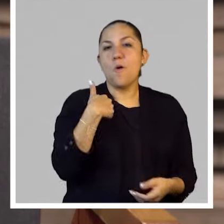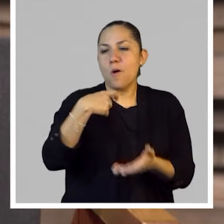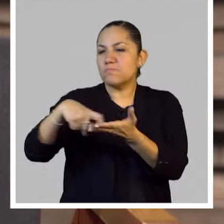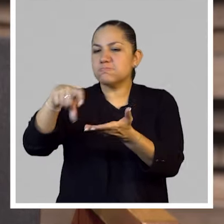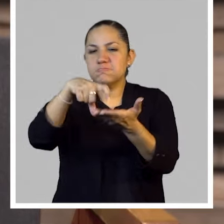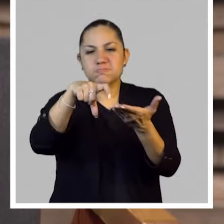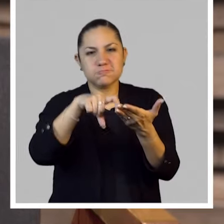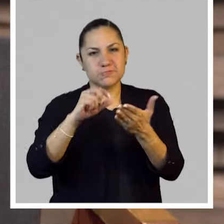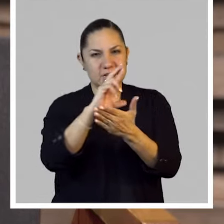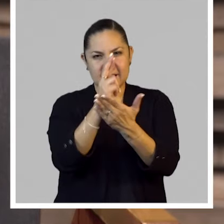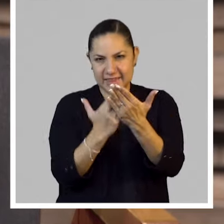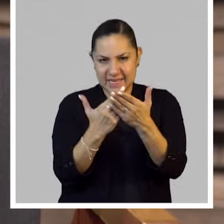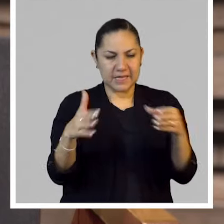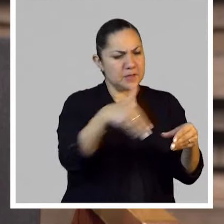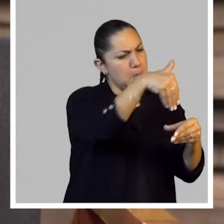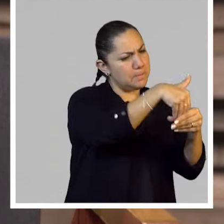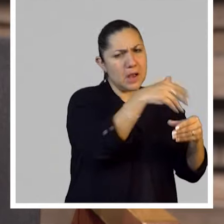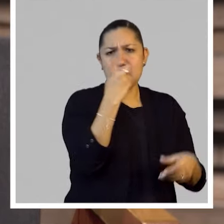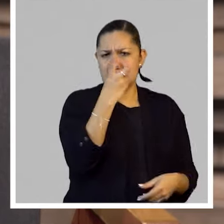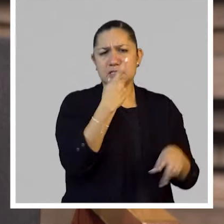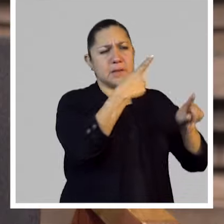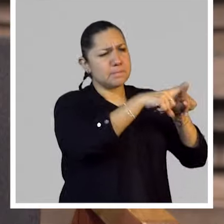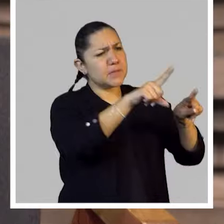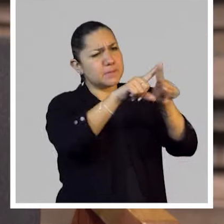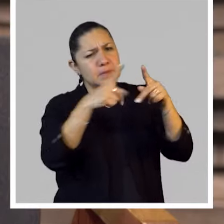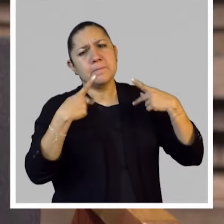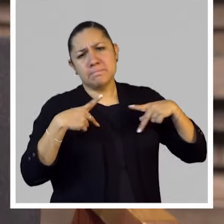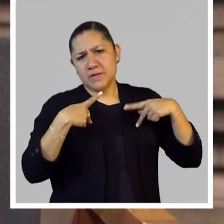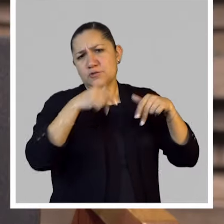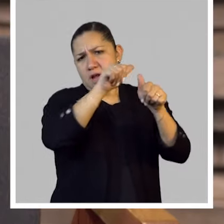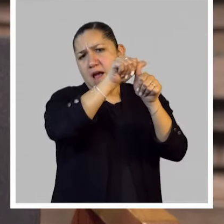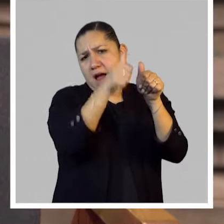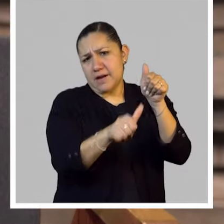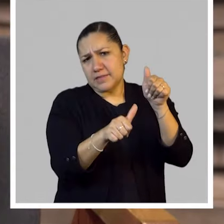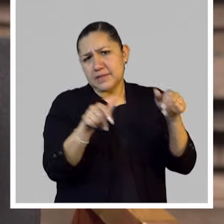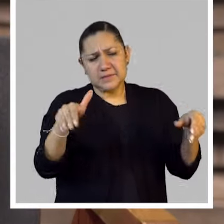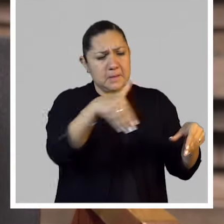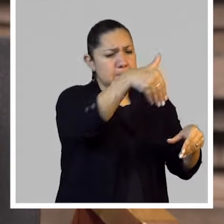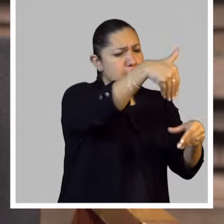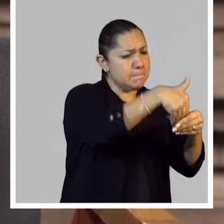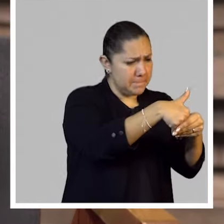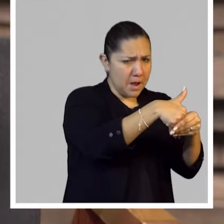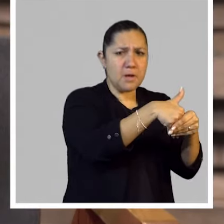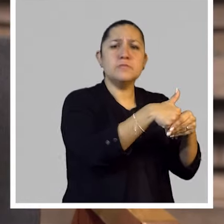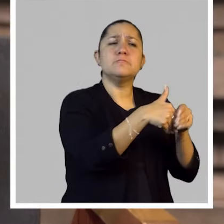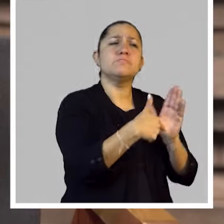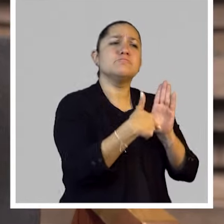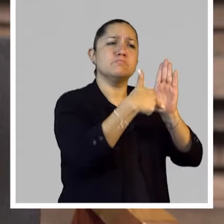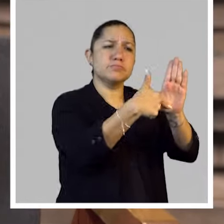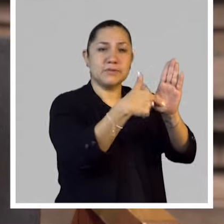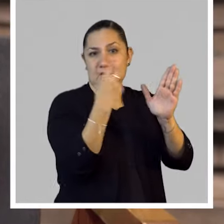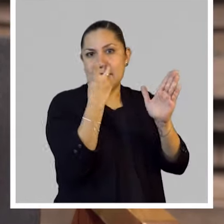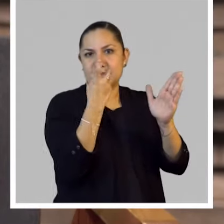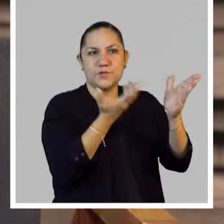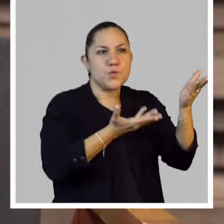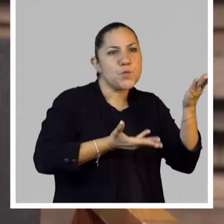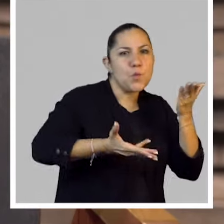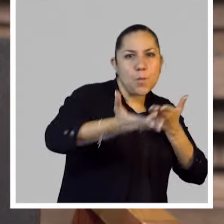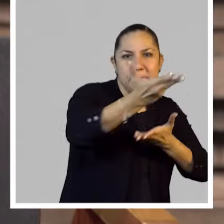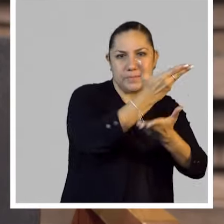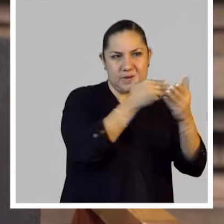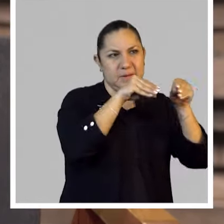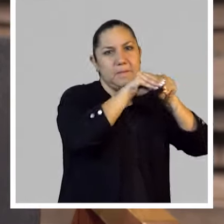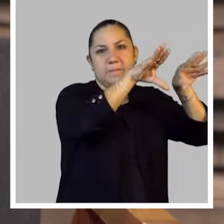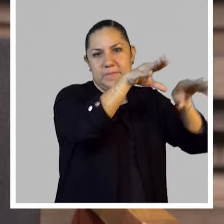distintivo de ese momento lo podían enviar los artistas para que fuera visto y para compartir ese momento como ese instante